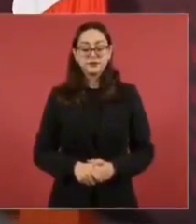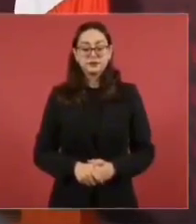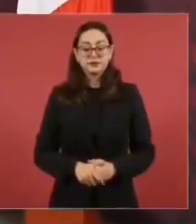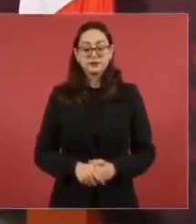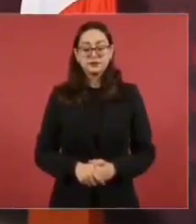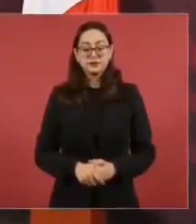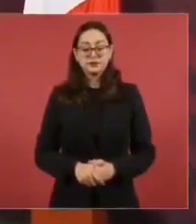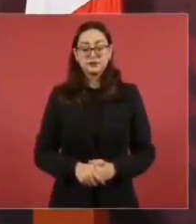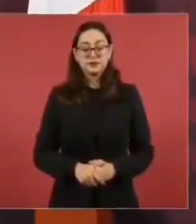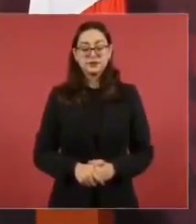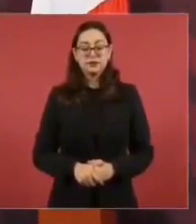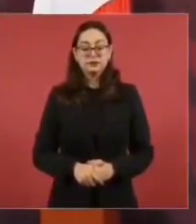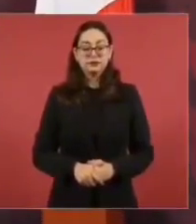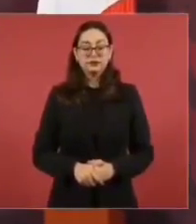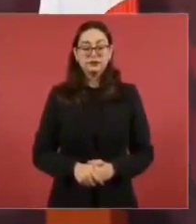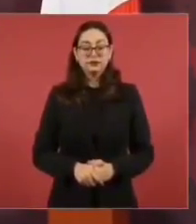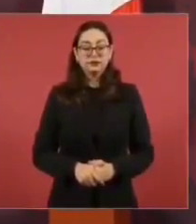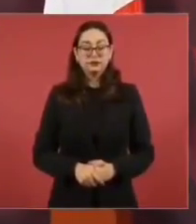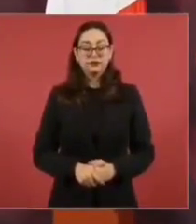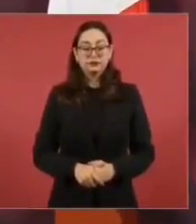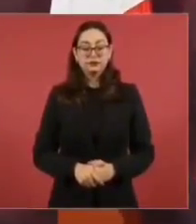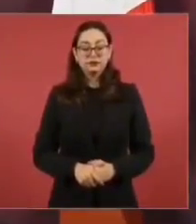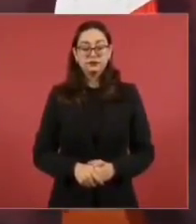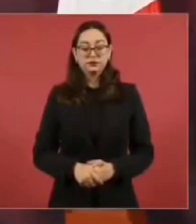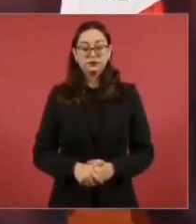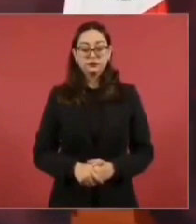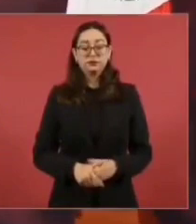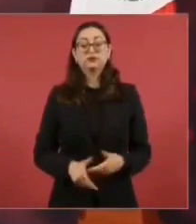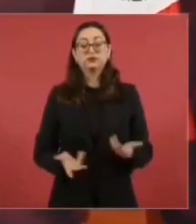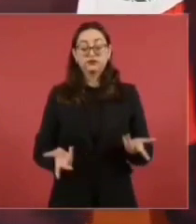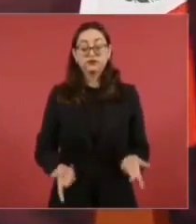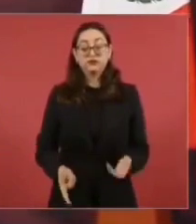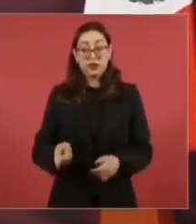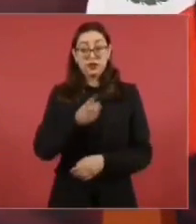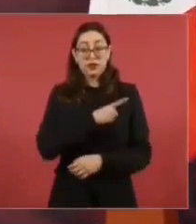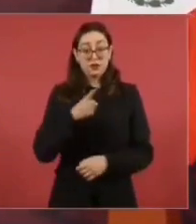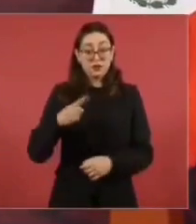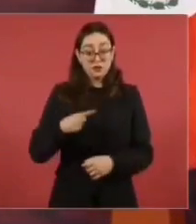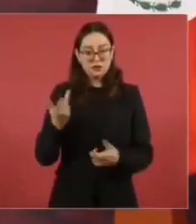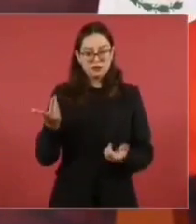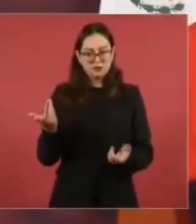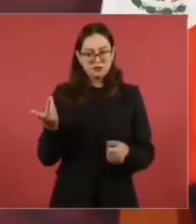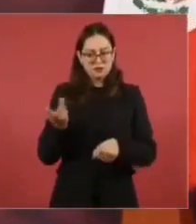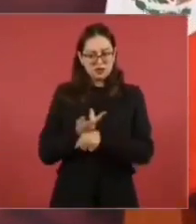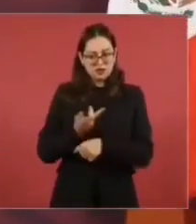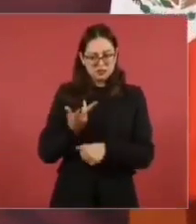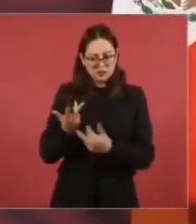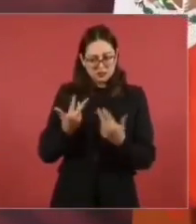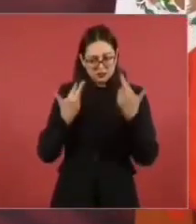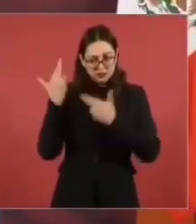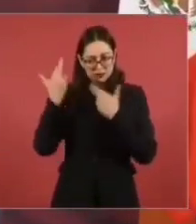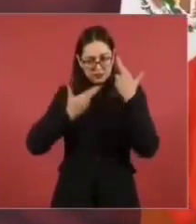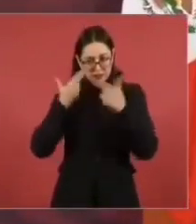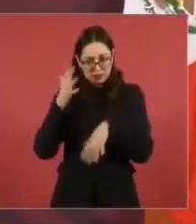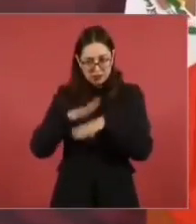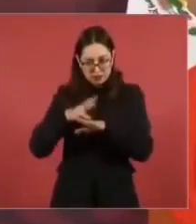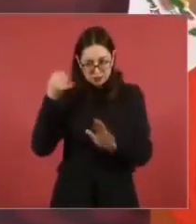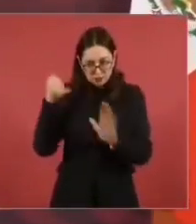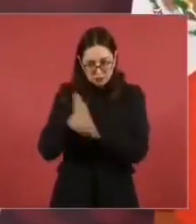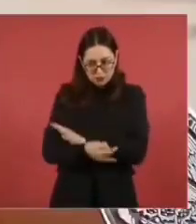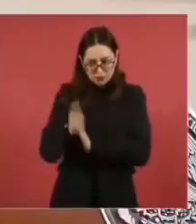Entonces, hay que ver eso a fondo. Y también,